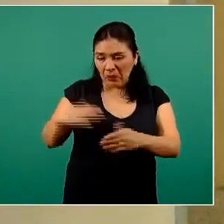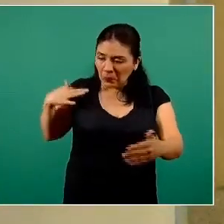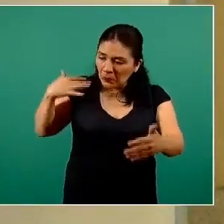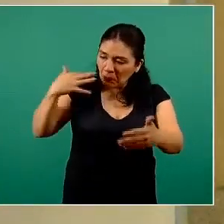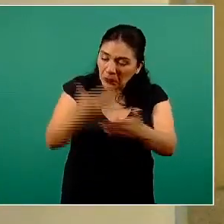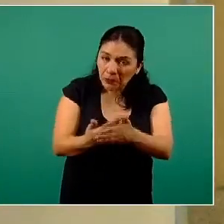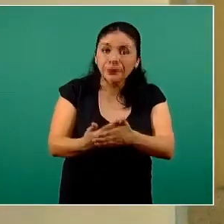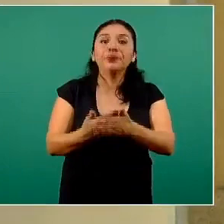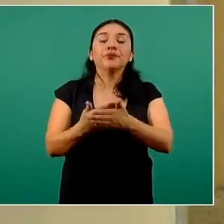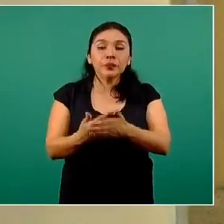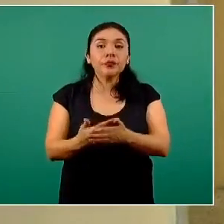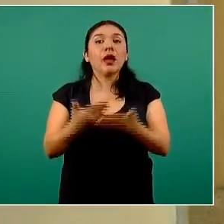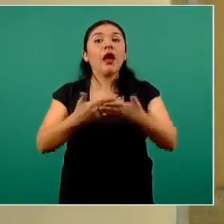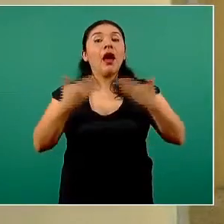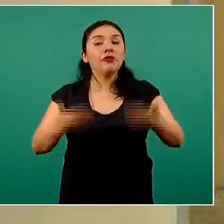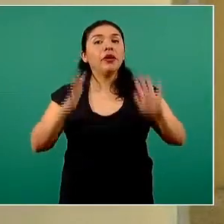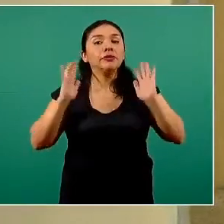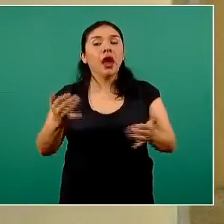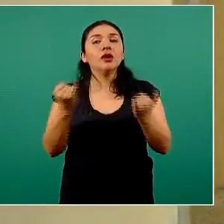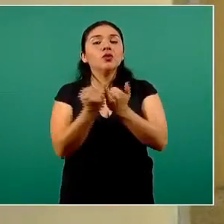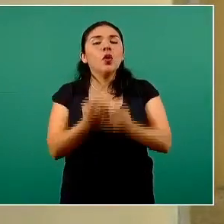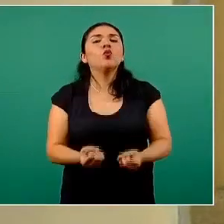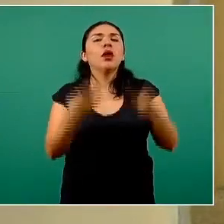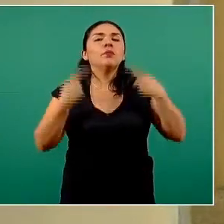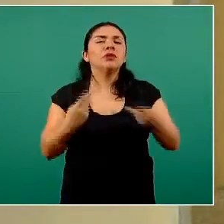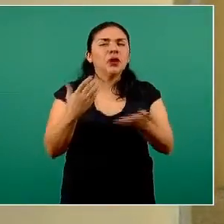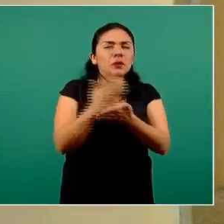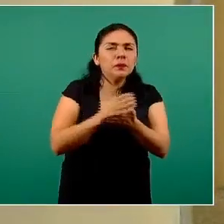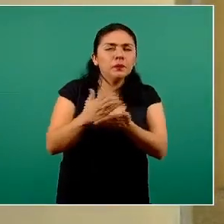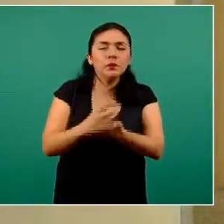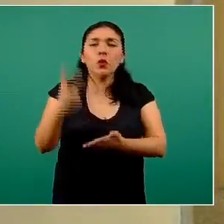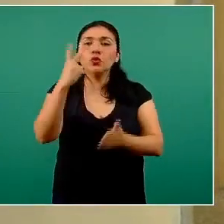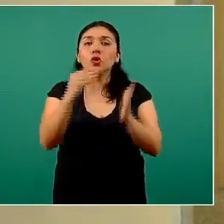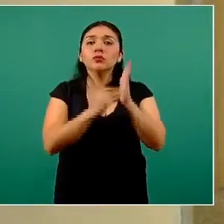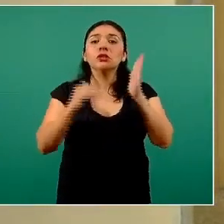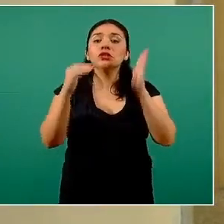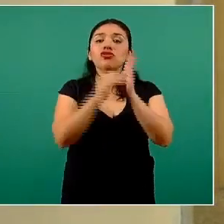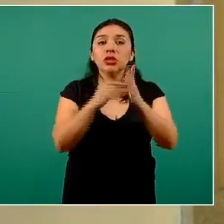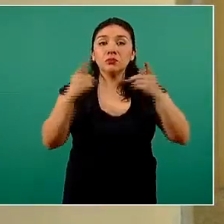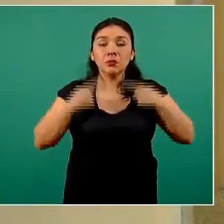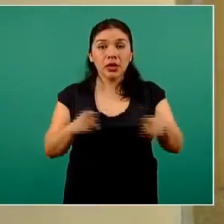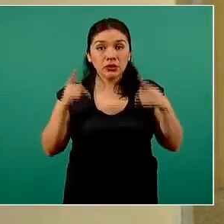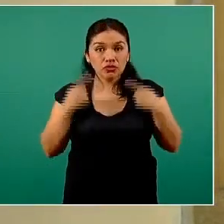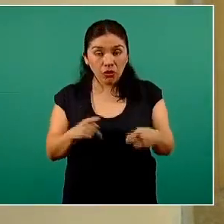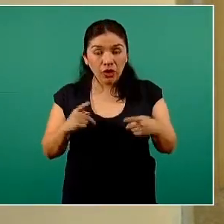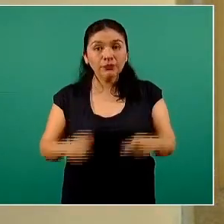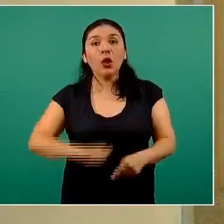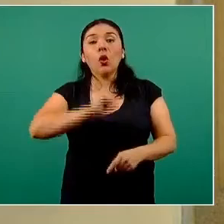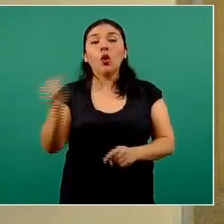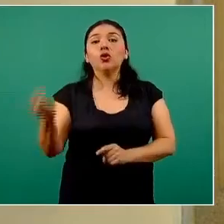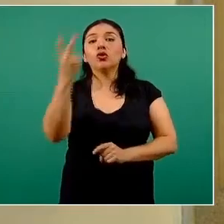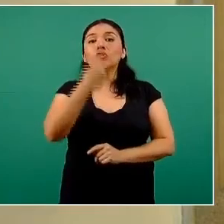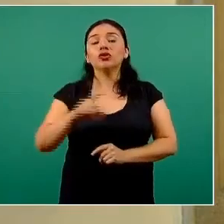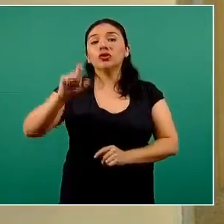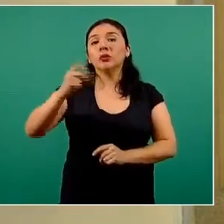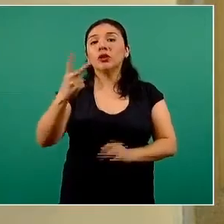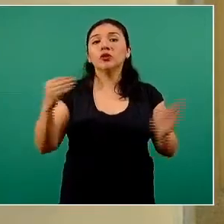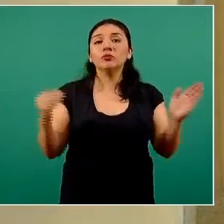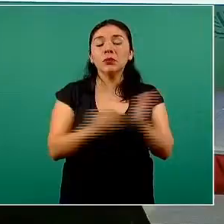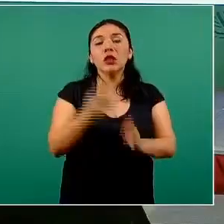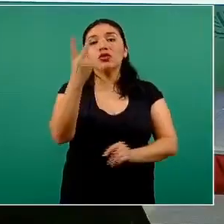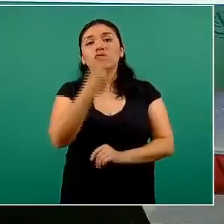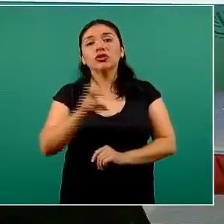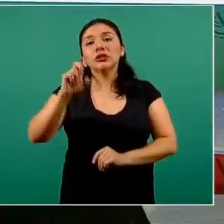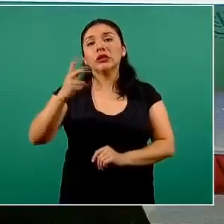básicamente estimados también personas recuperadas, 2 millones de personas y 222 mil